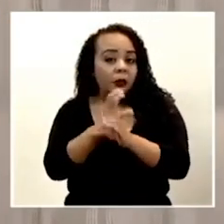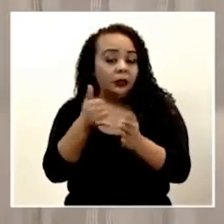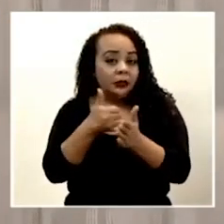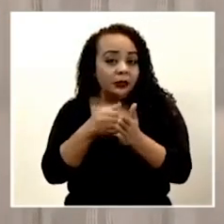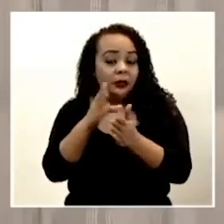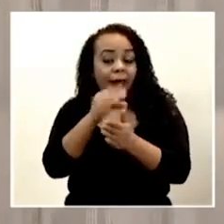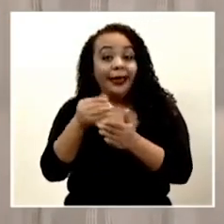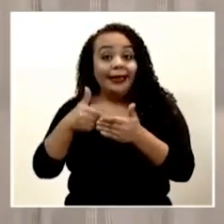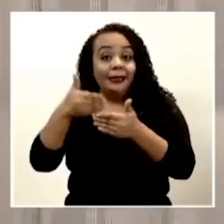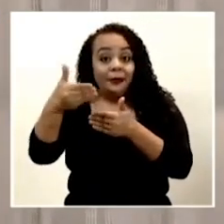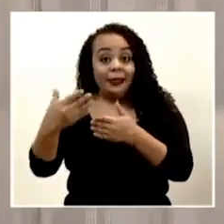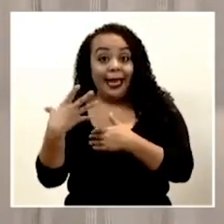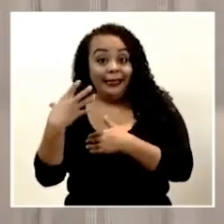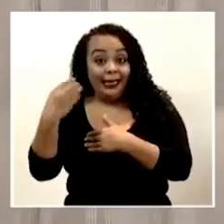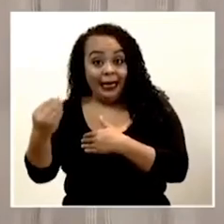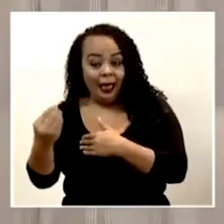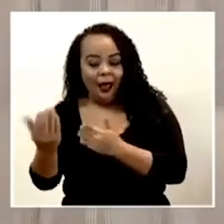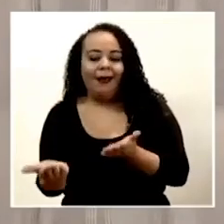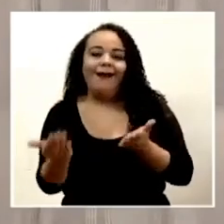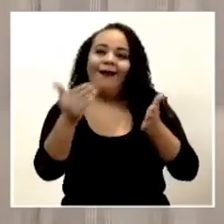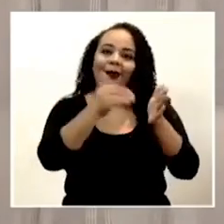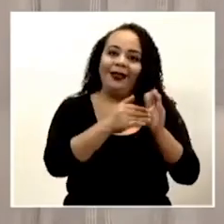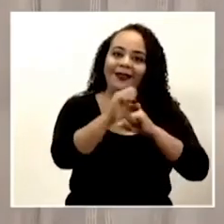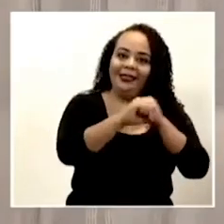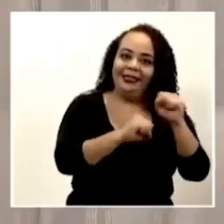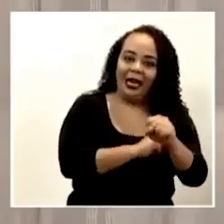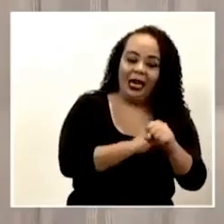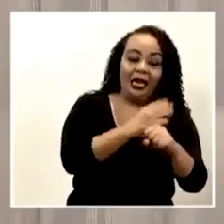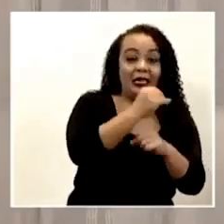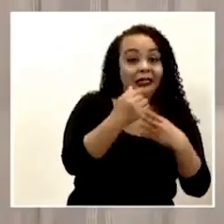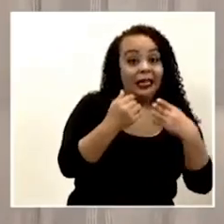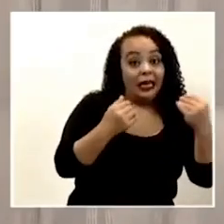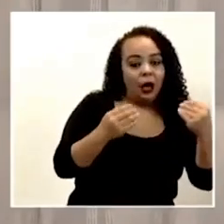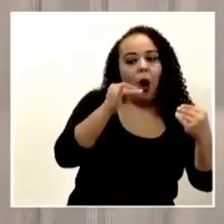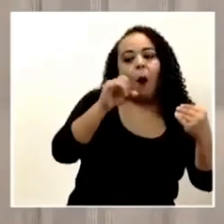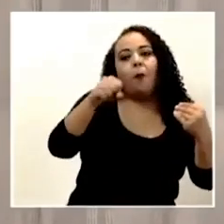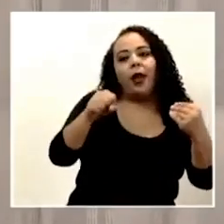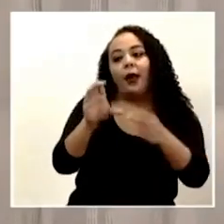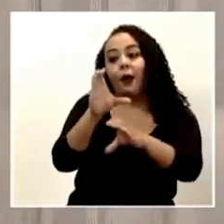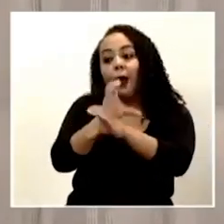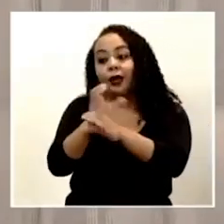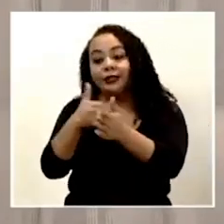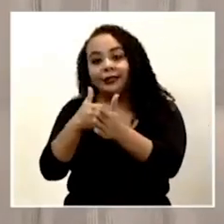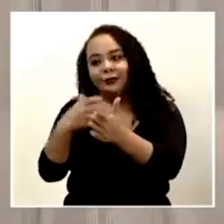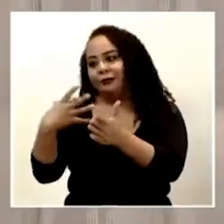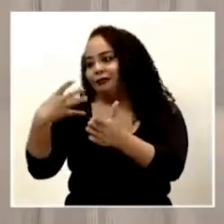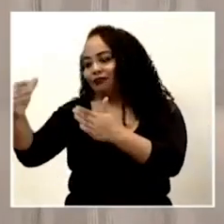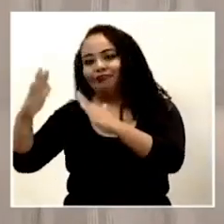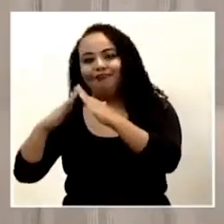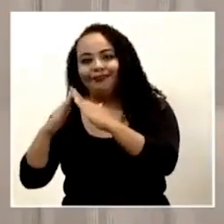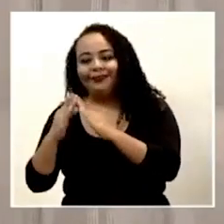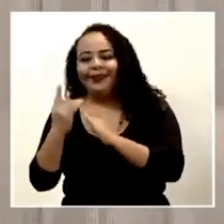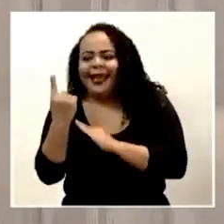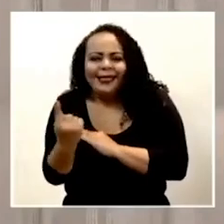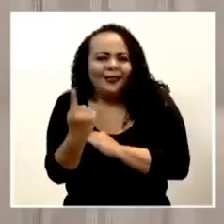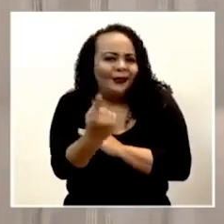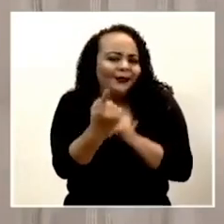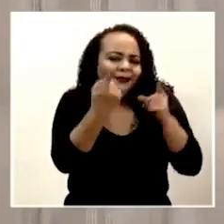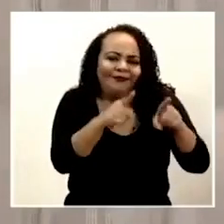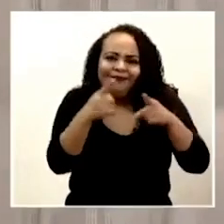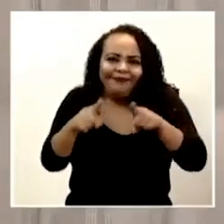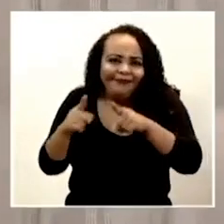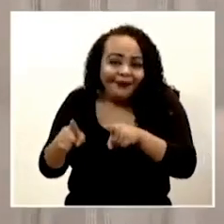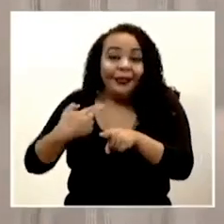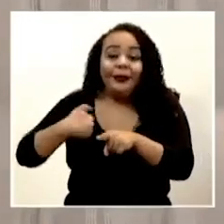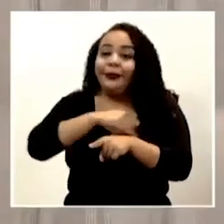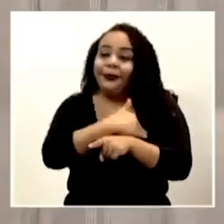luego a la salida, volver a, a una sala y salir, o podría salir directamente de cuidados intensivos. Así que es caso por caso, pero nosotros